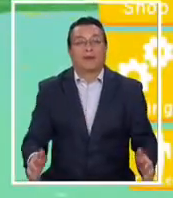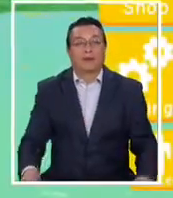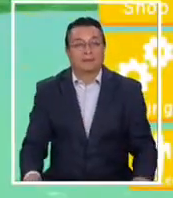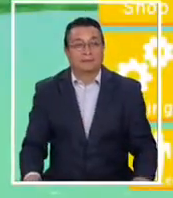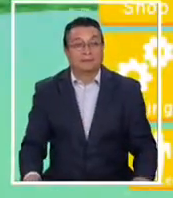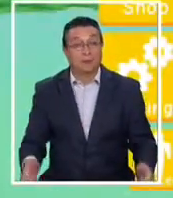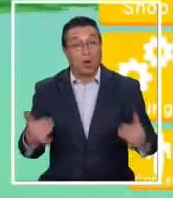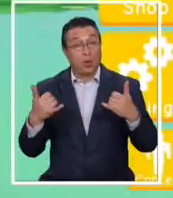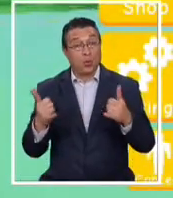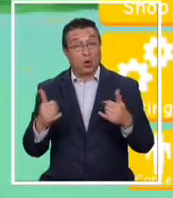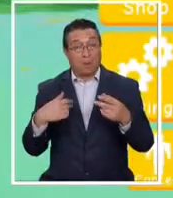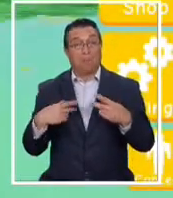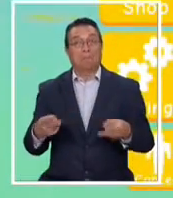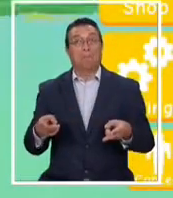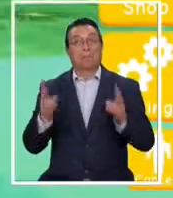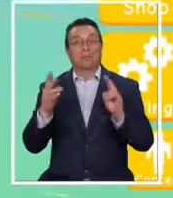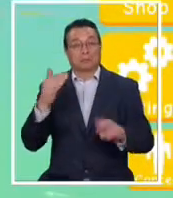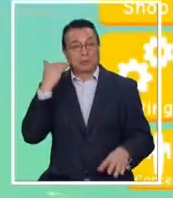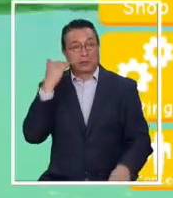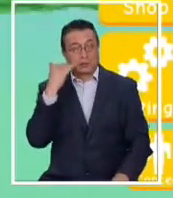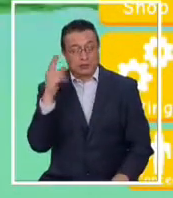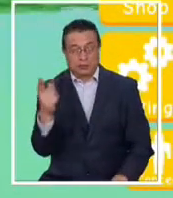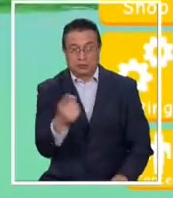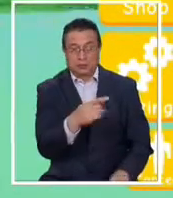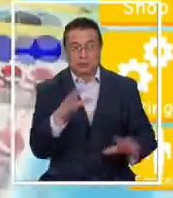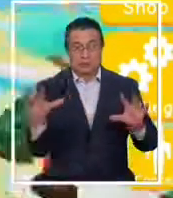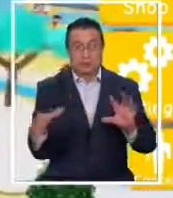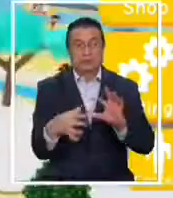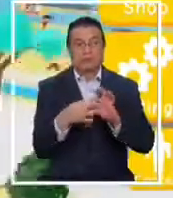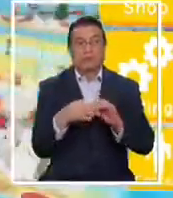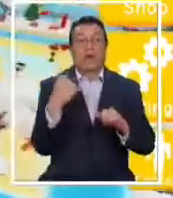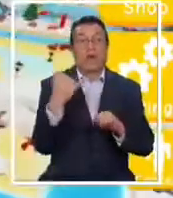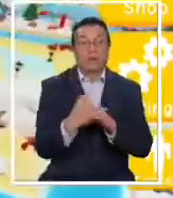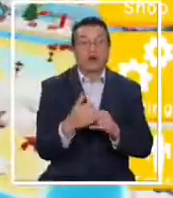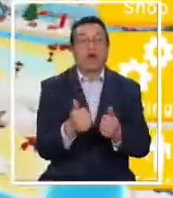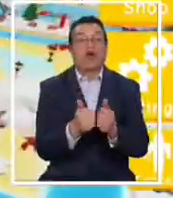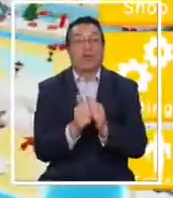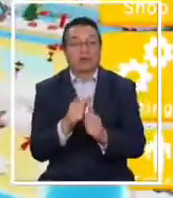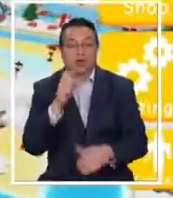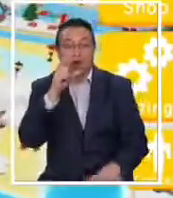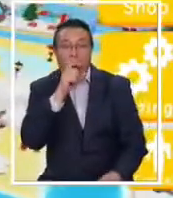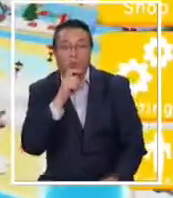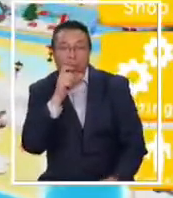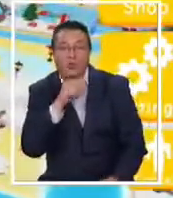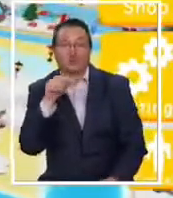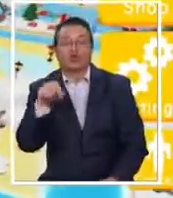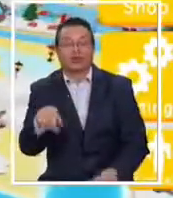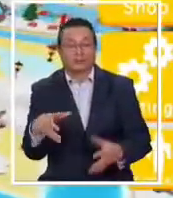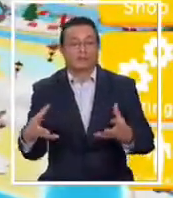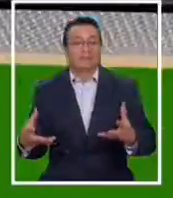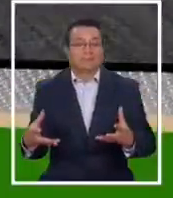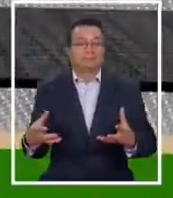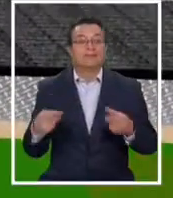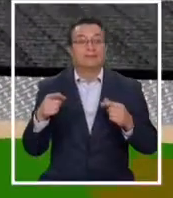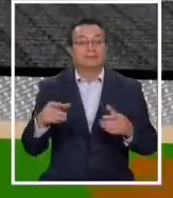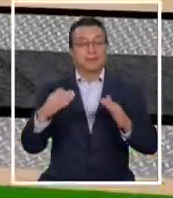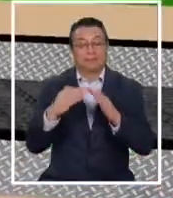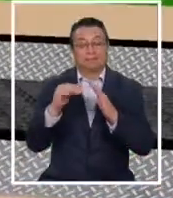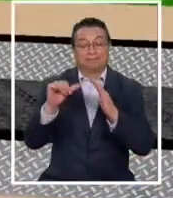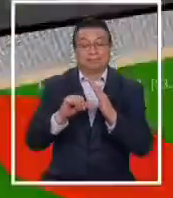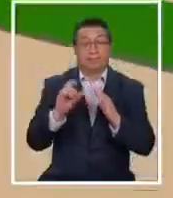Un juego que ha permitido a los niños conectarse con sus amigos y compañeros de curso en la cuarentena. Quizá la única